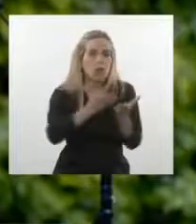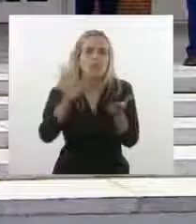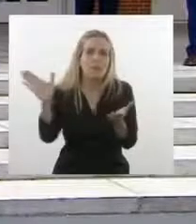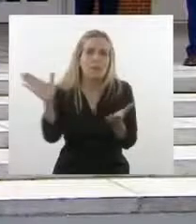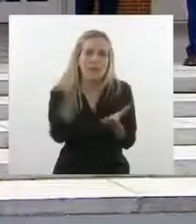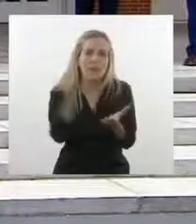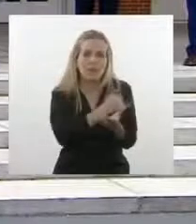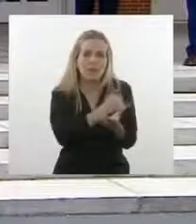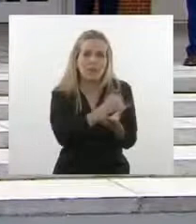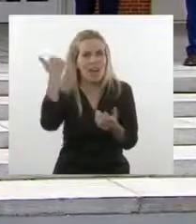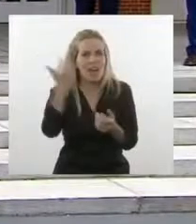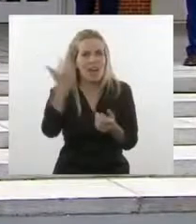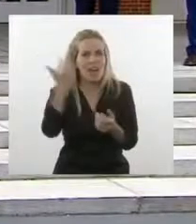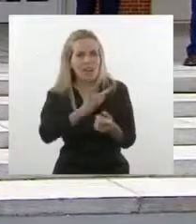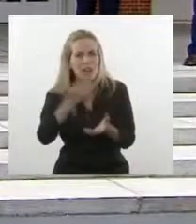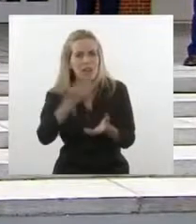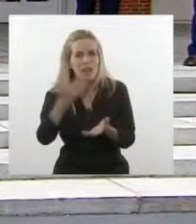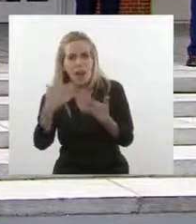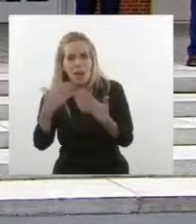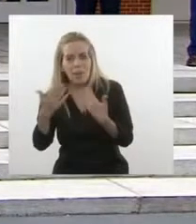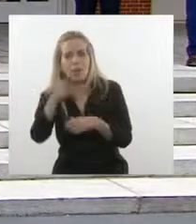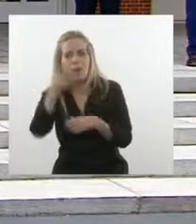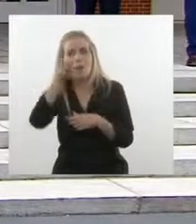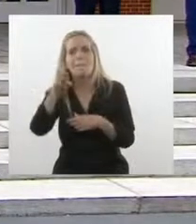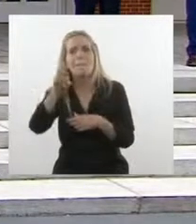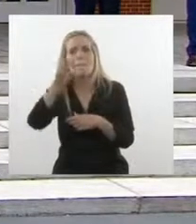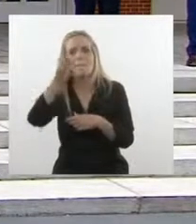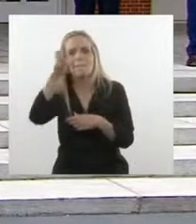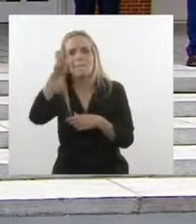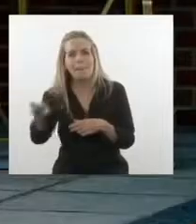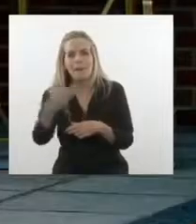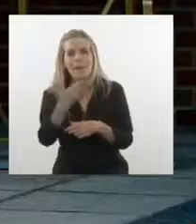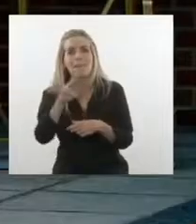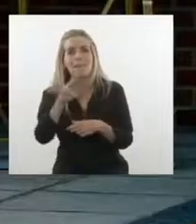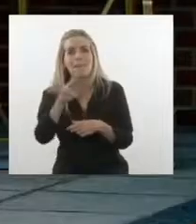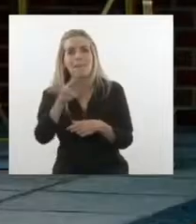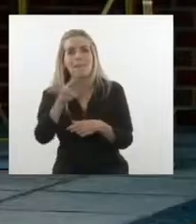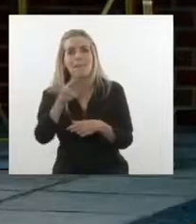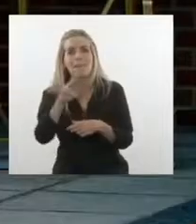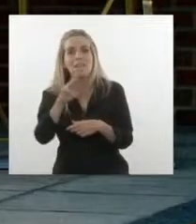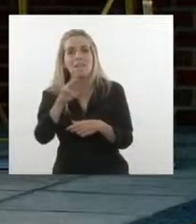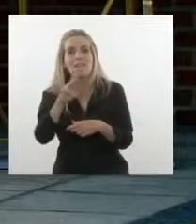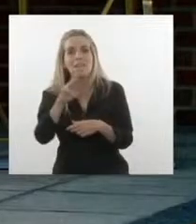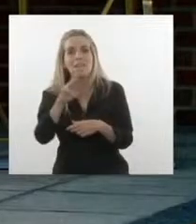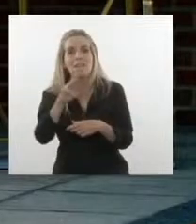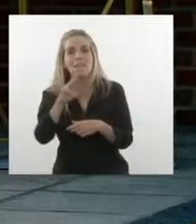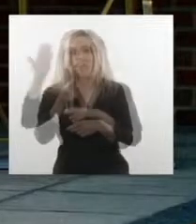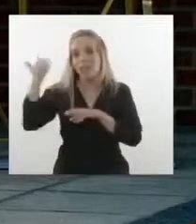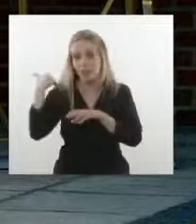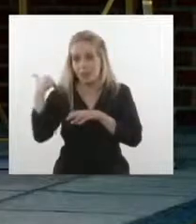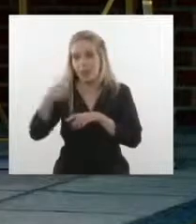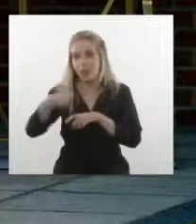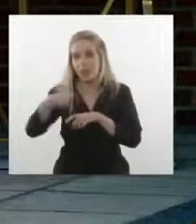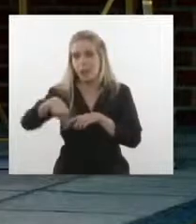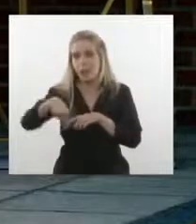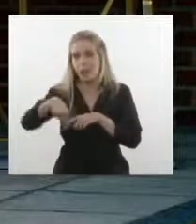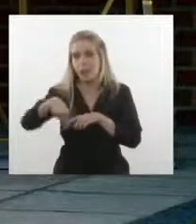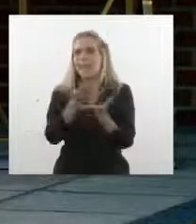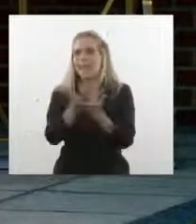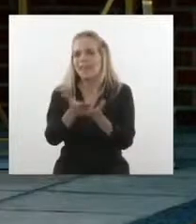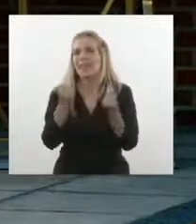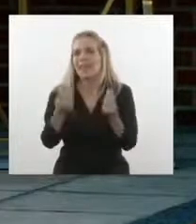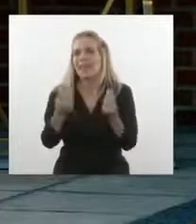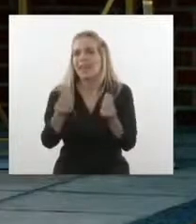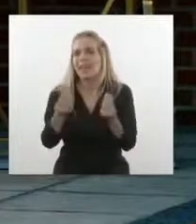Papa Francisco y que nosotros, cuando recién empezaba la pandemia, garantizarnos que toda la humanidad tenga